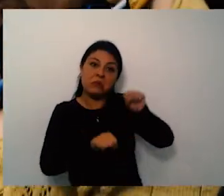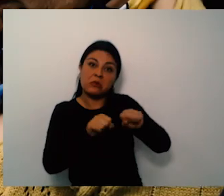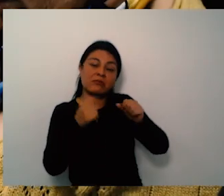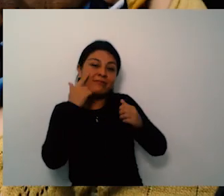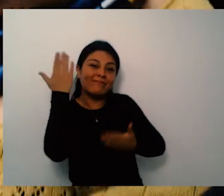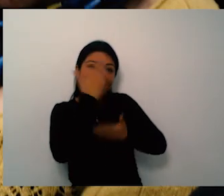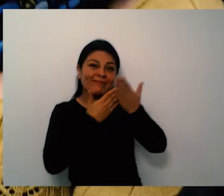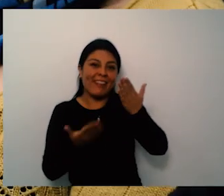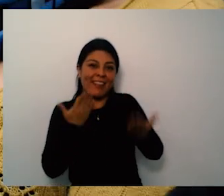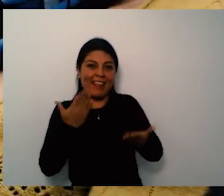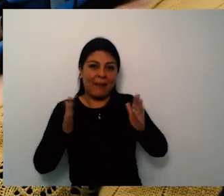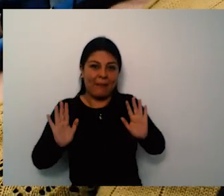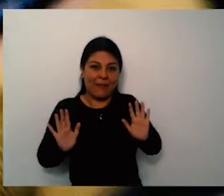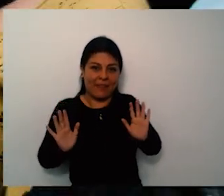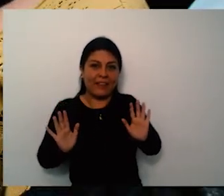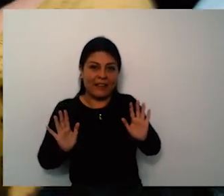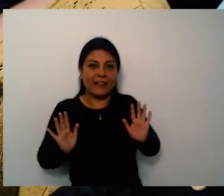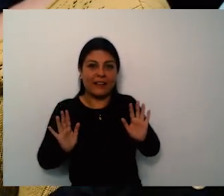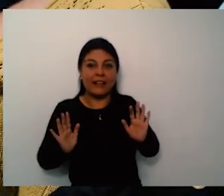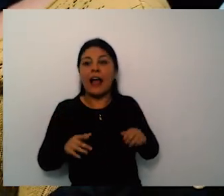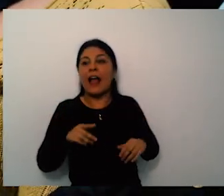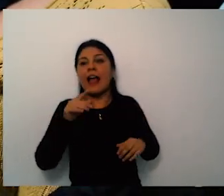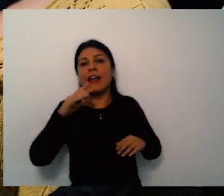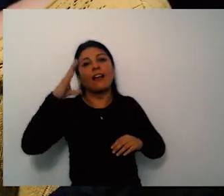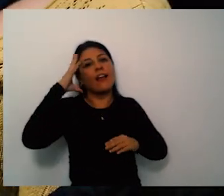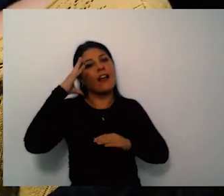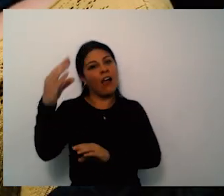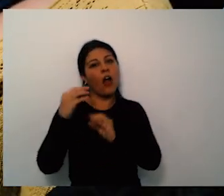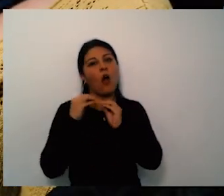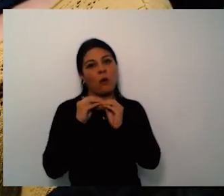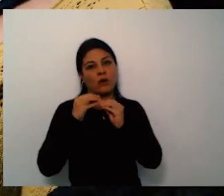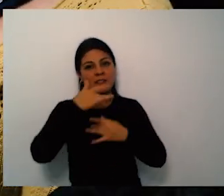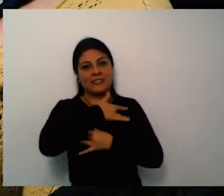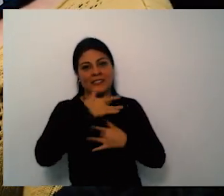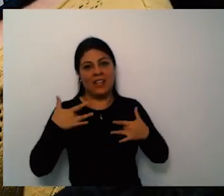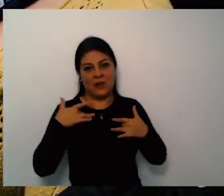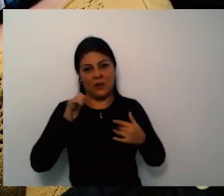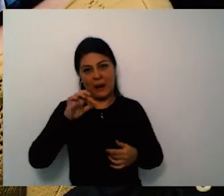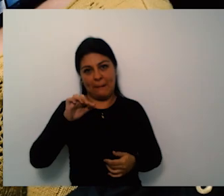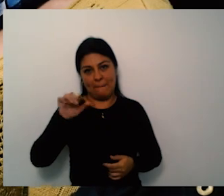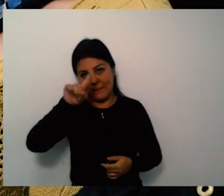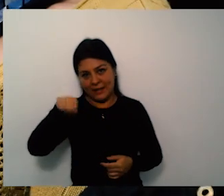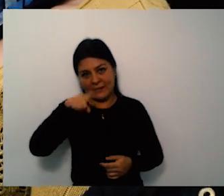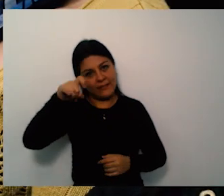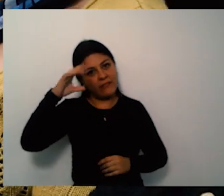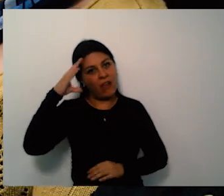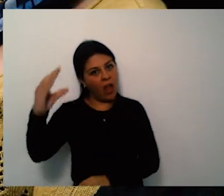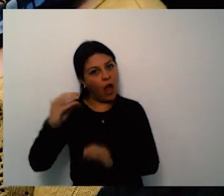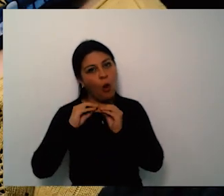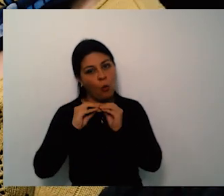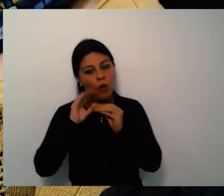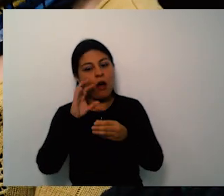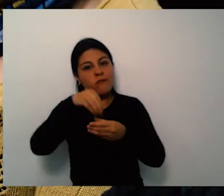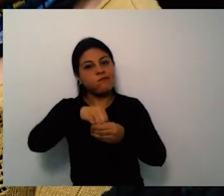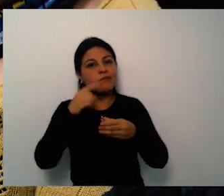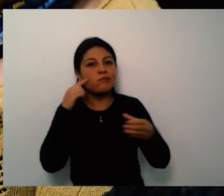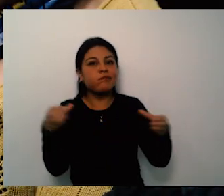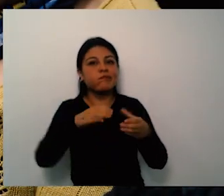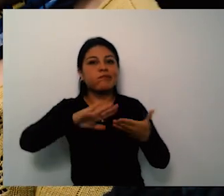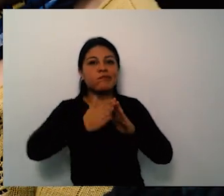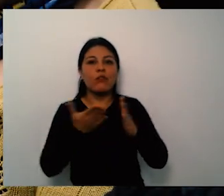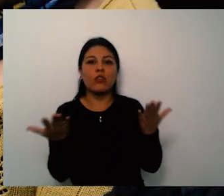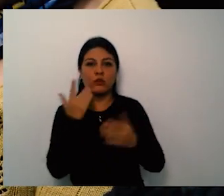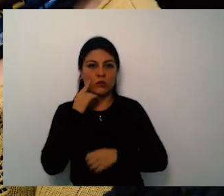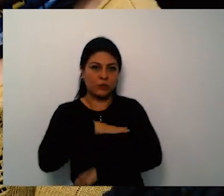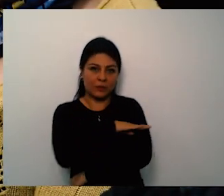del dolor mientras buscamos ese especialista en manejo del dolor y cuidados paliativos teníamos 167 pacientes que